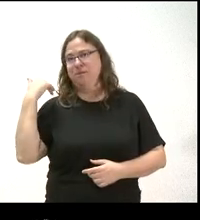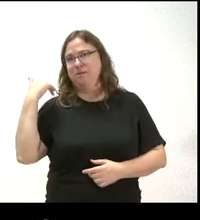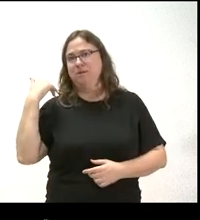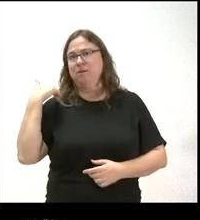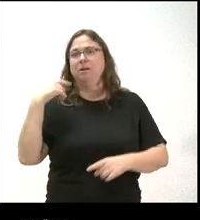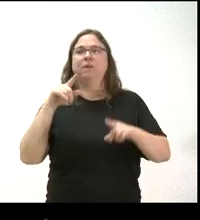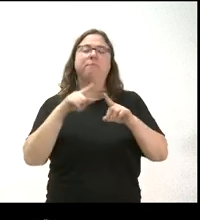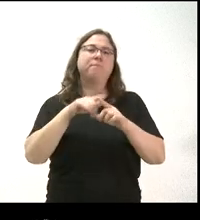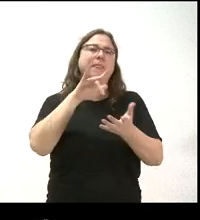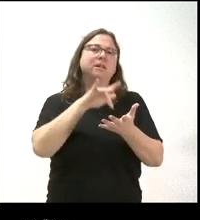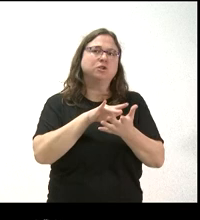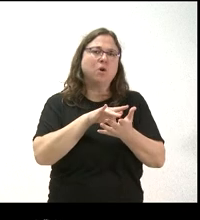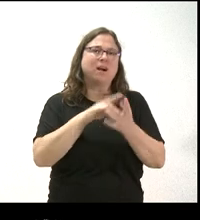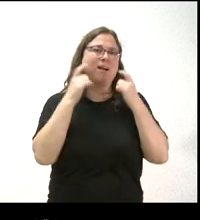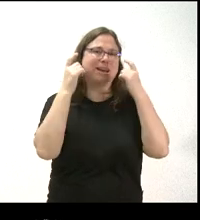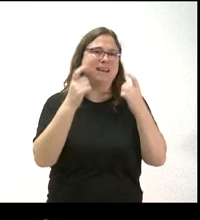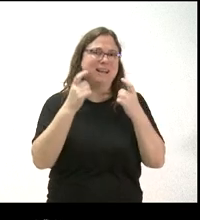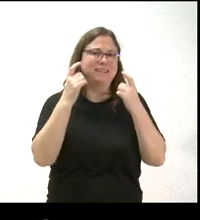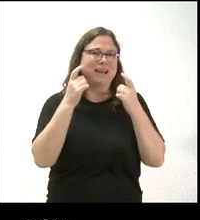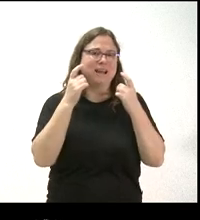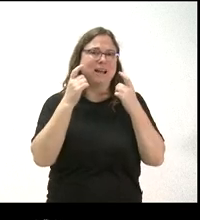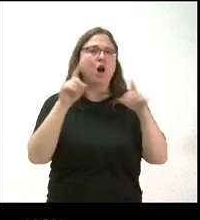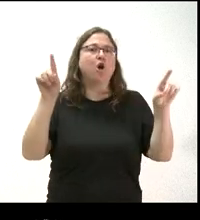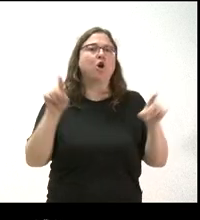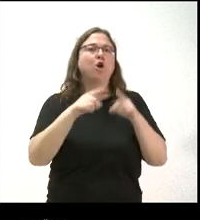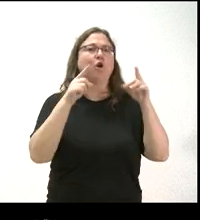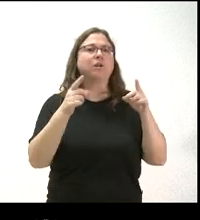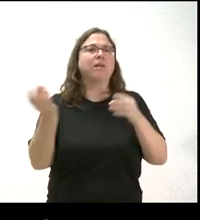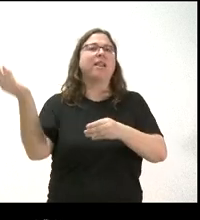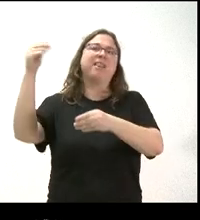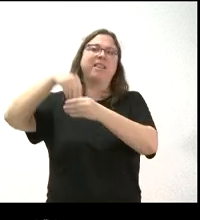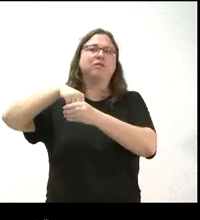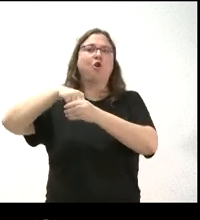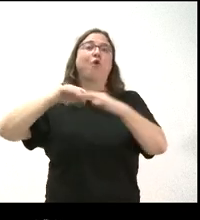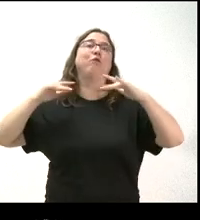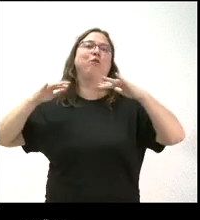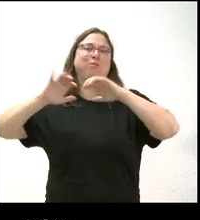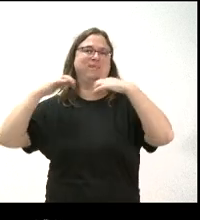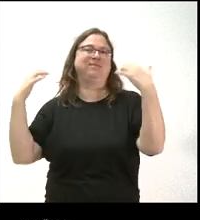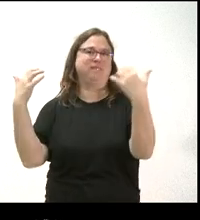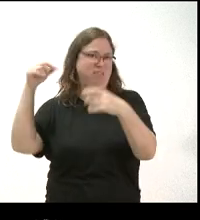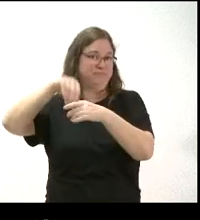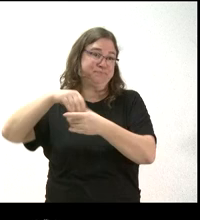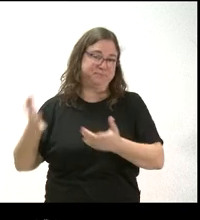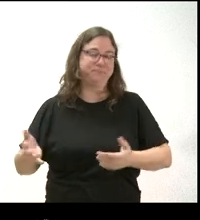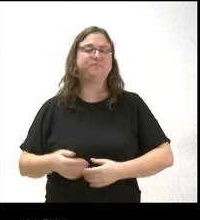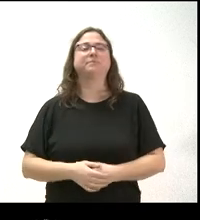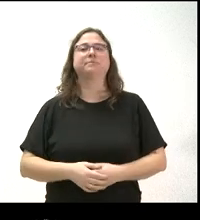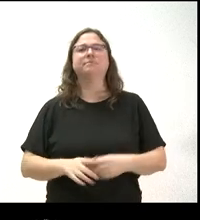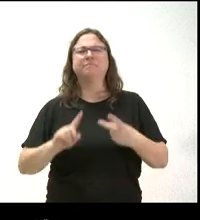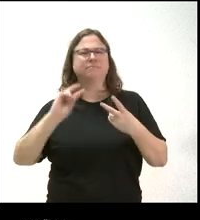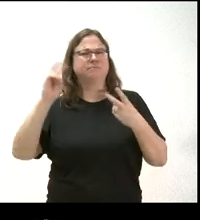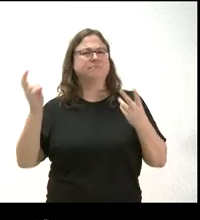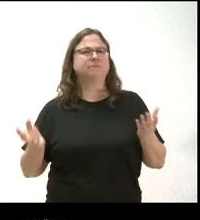ocurrencias como haber intentado llevar el conservatorio al estadio de fútbol de la ciudad, bueno,